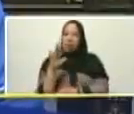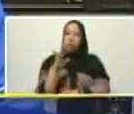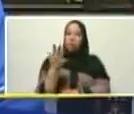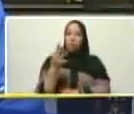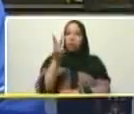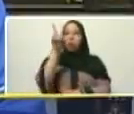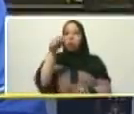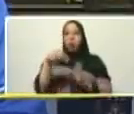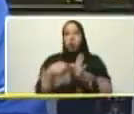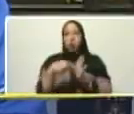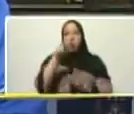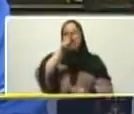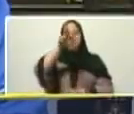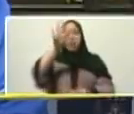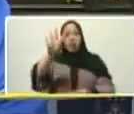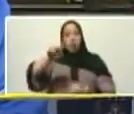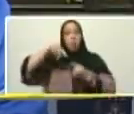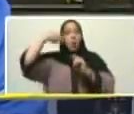este video